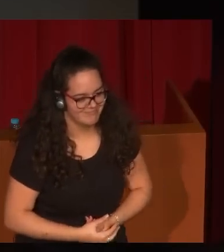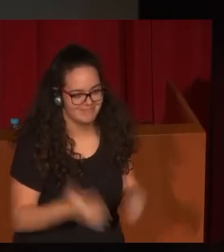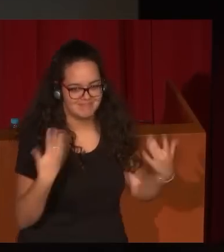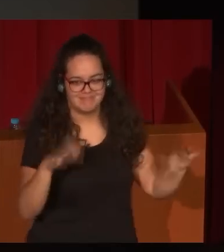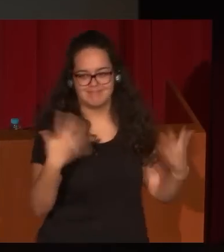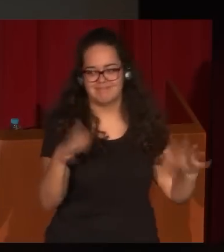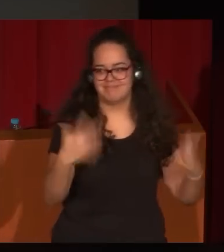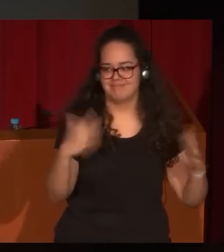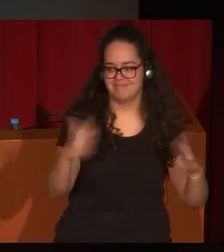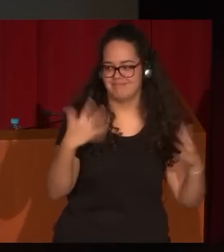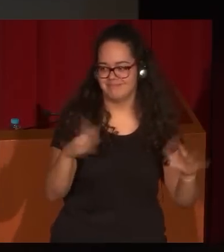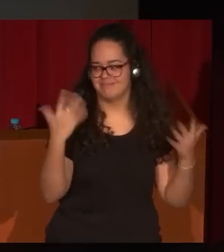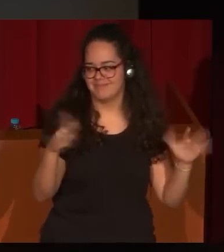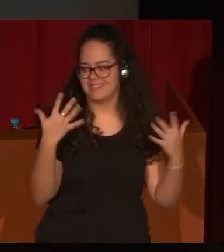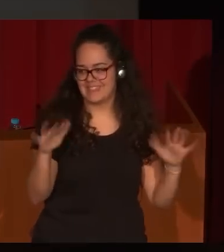aplausos